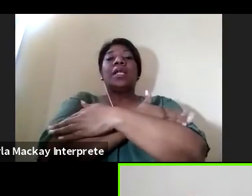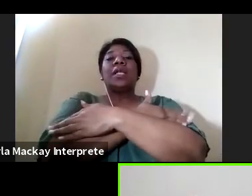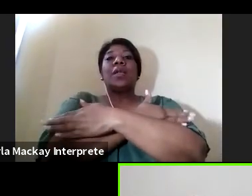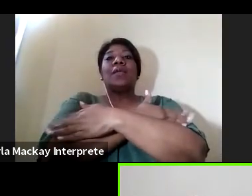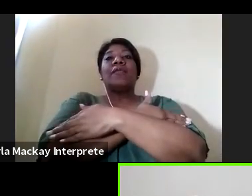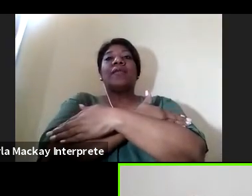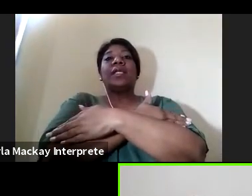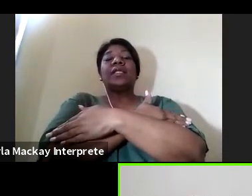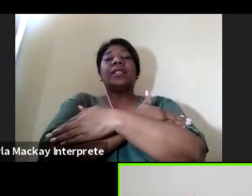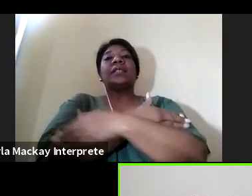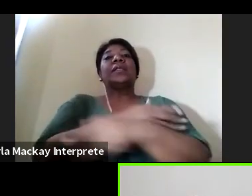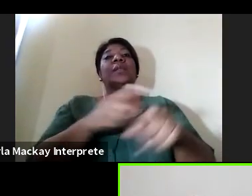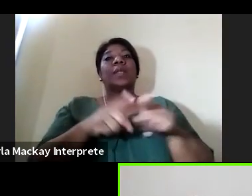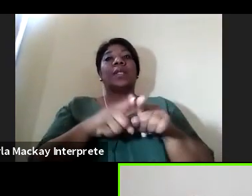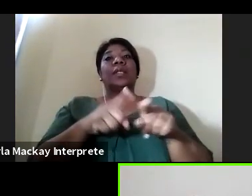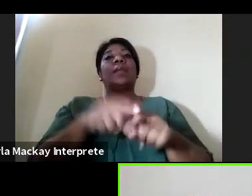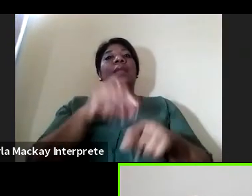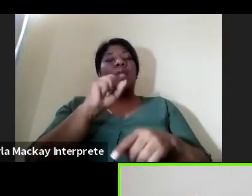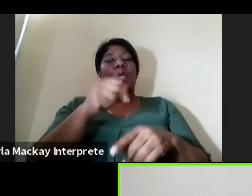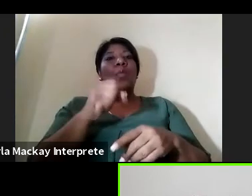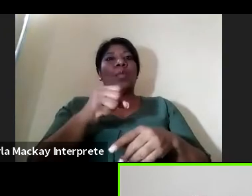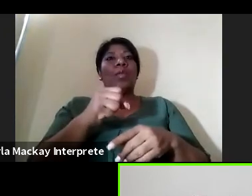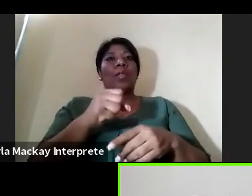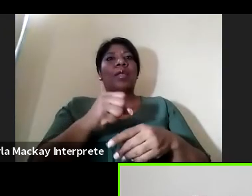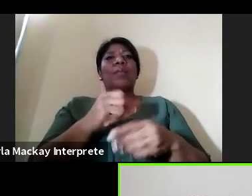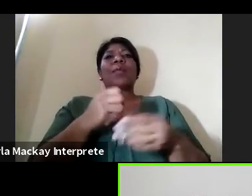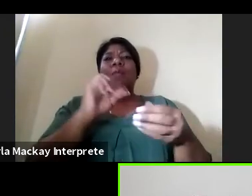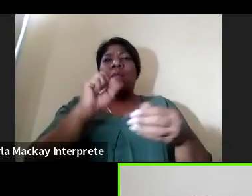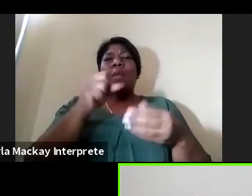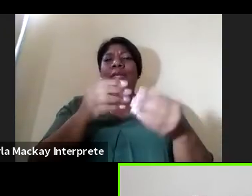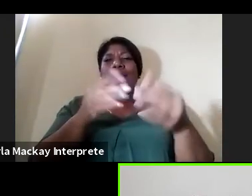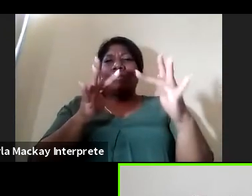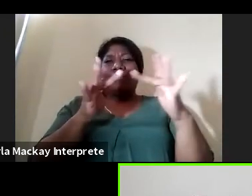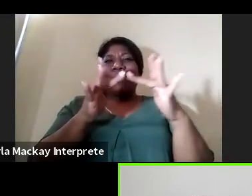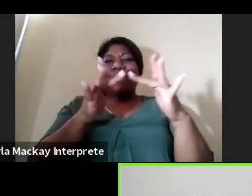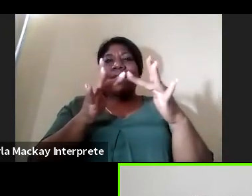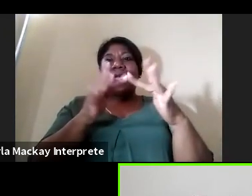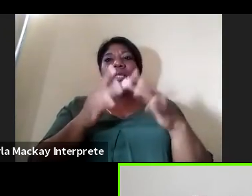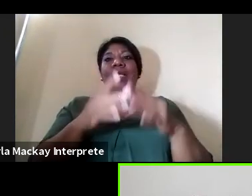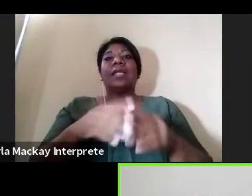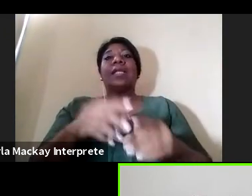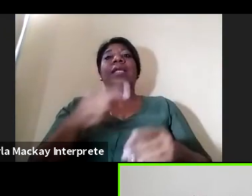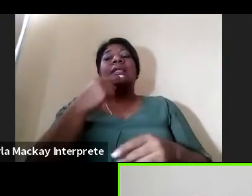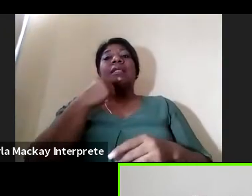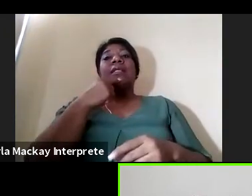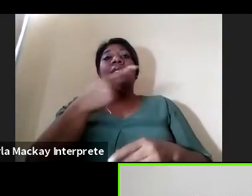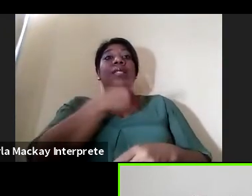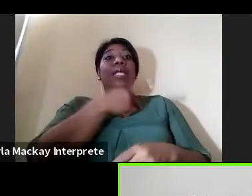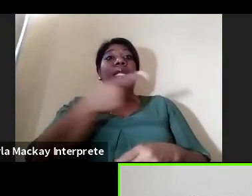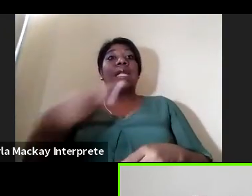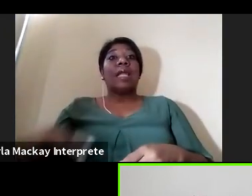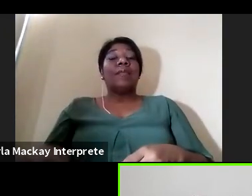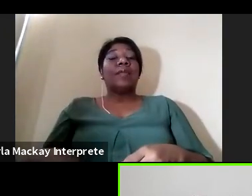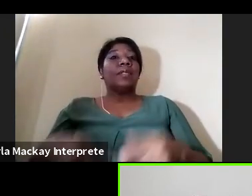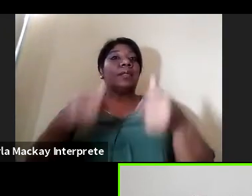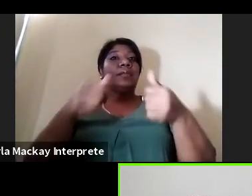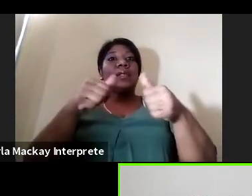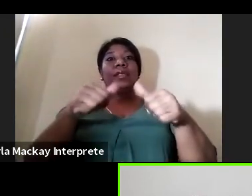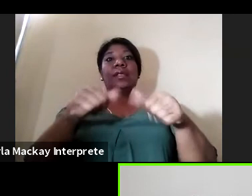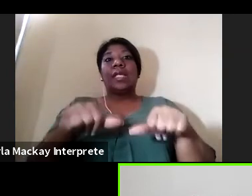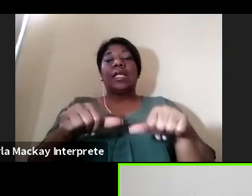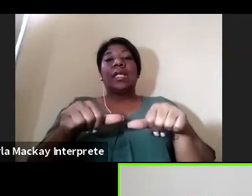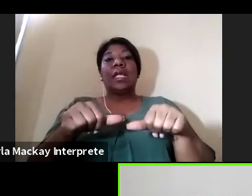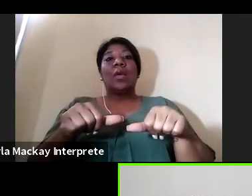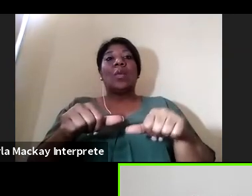claro que si lo podemos hacer estamos abiertos a eso yo también estoy totalmente de acuerdo Ulina y doctor